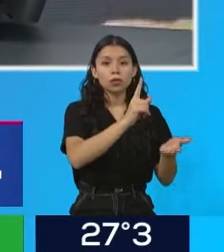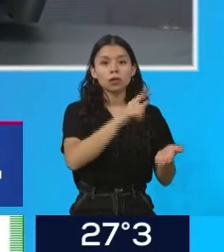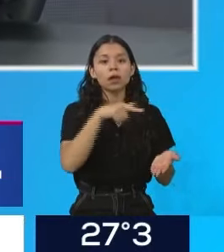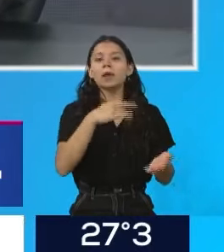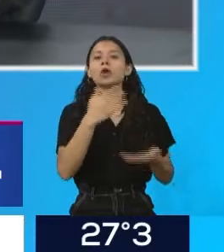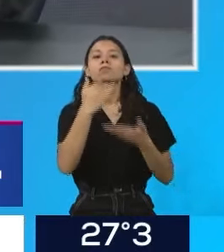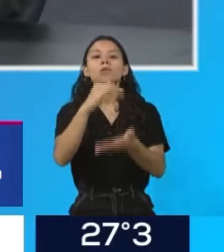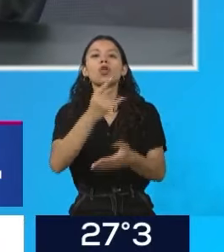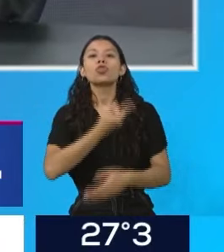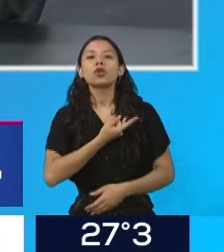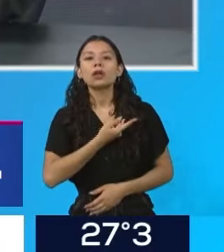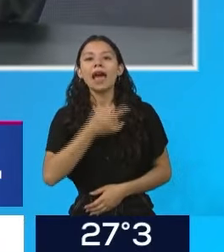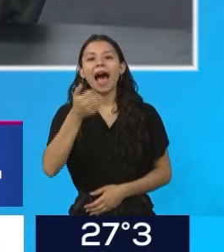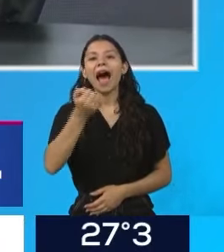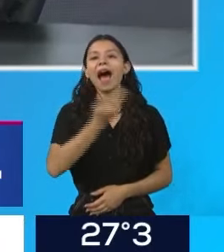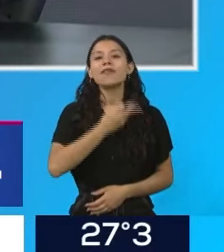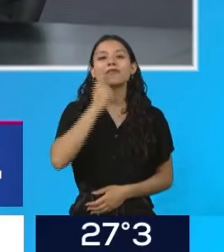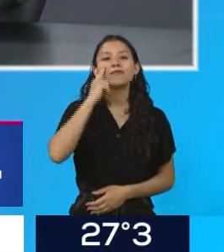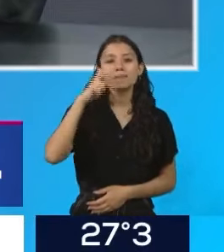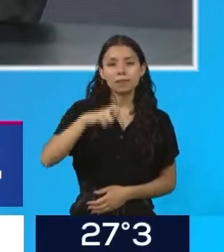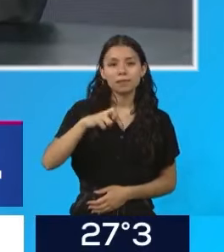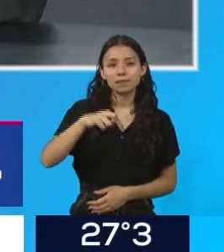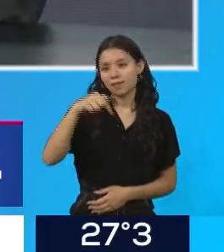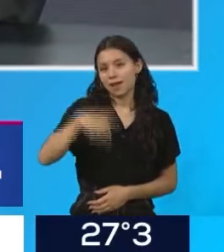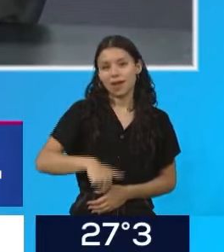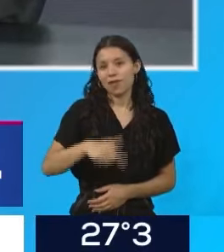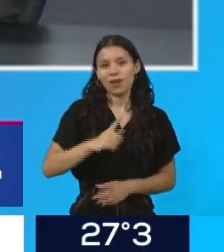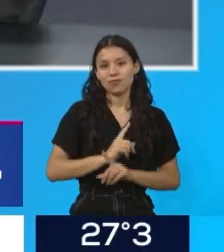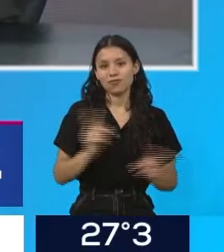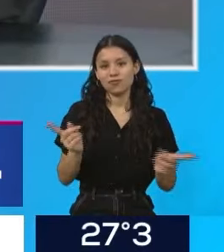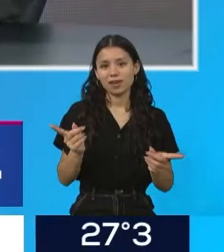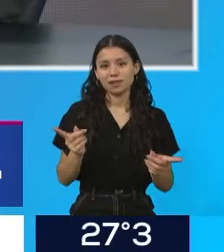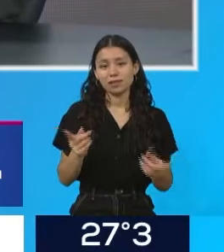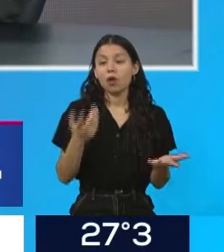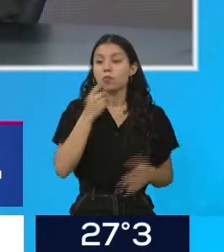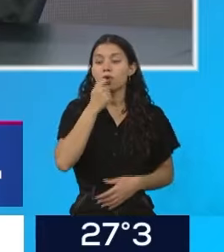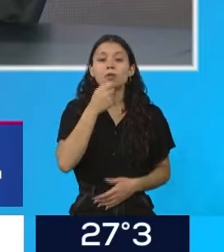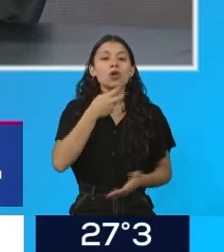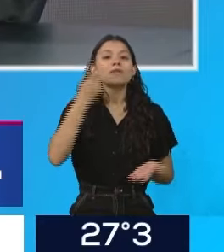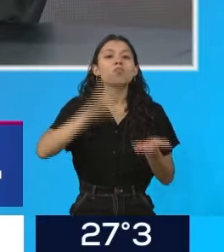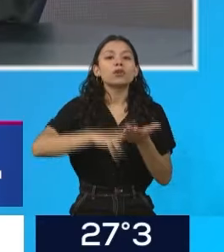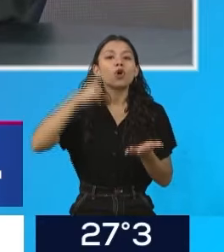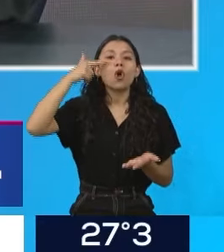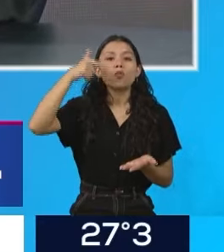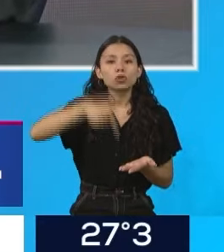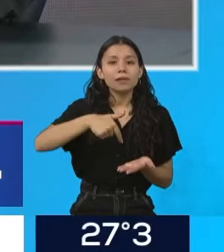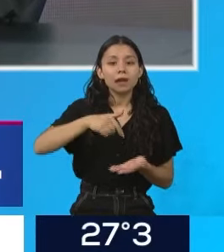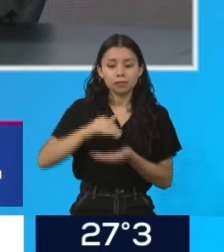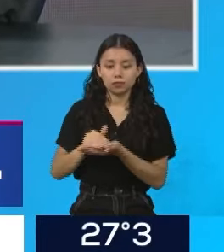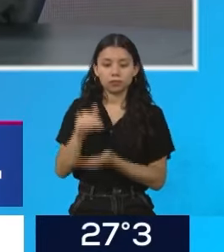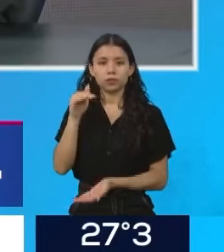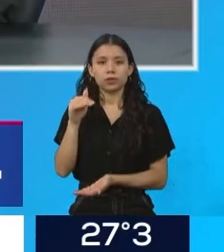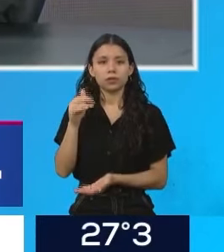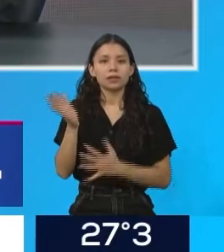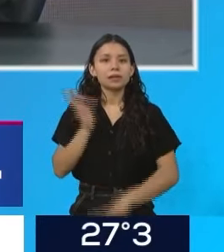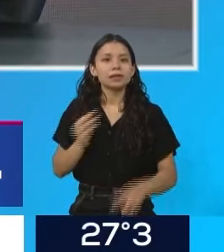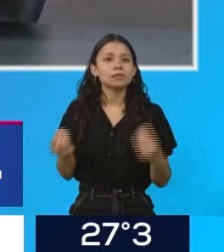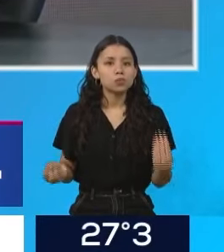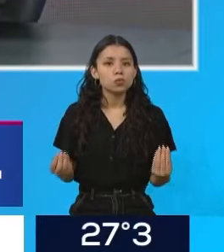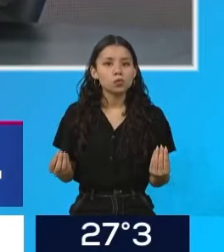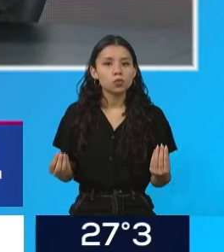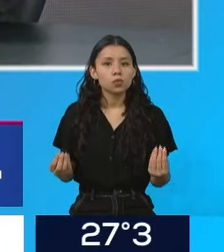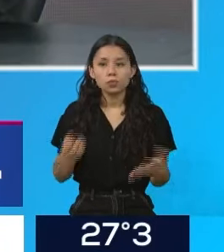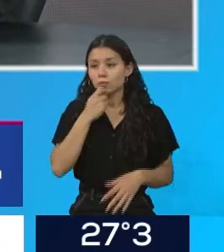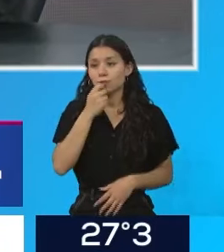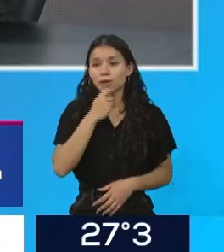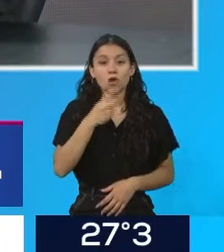AFIP, iba a gastar menos dinero o qué hacer con el impuesto a los combustibles, son aproximadamente un 2,5% de todo ese impuesto que